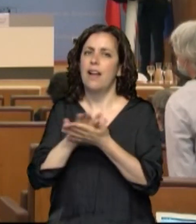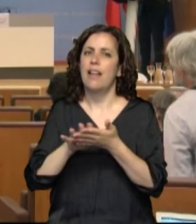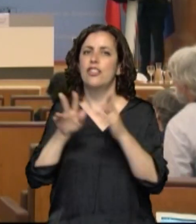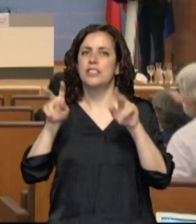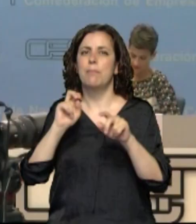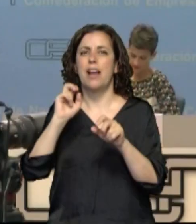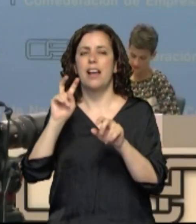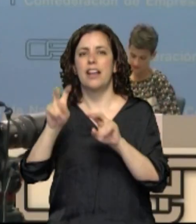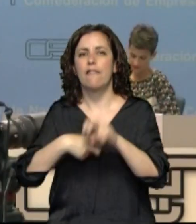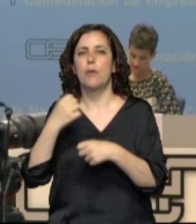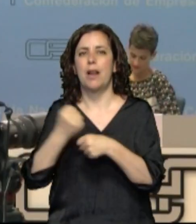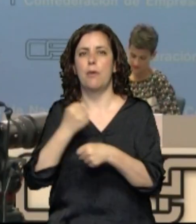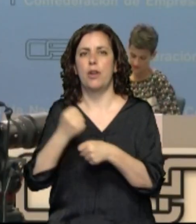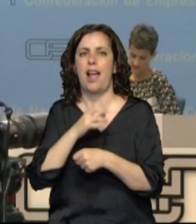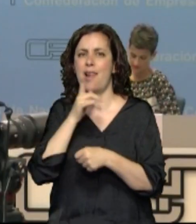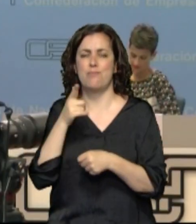diálogo social en España.